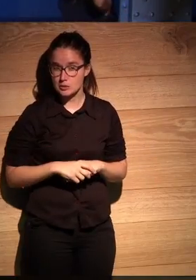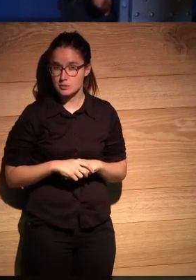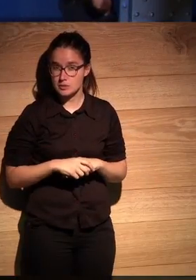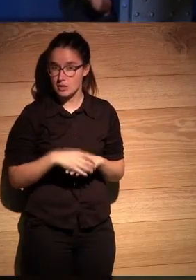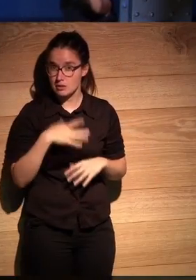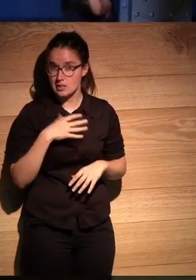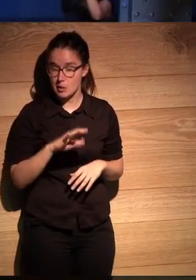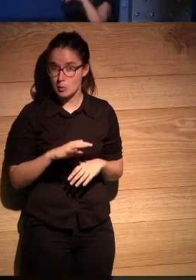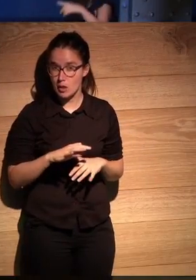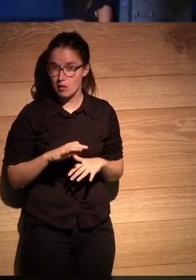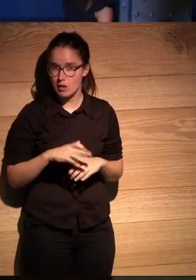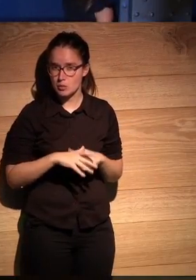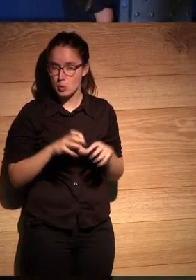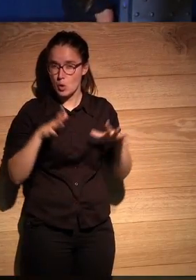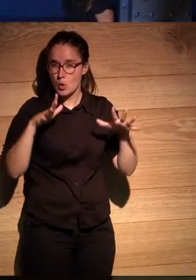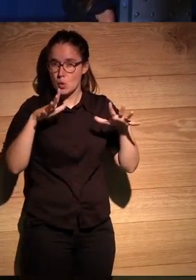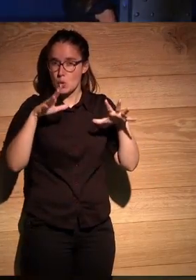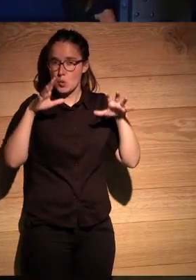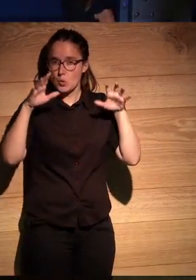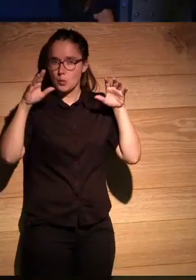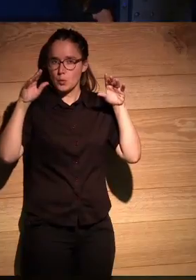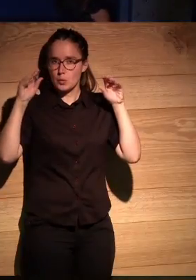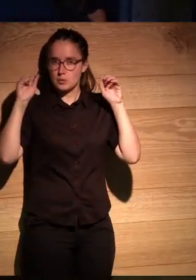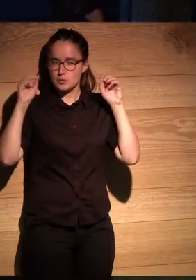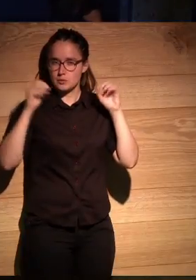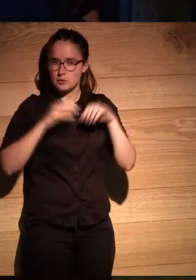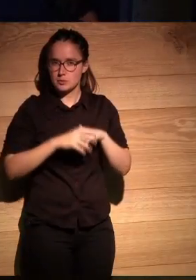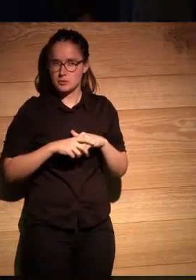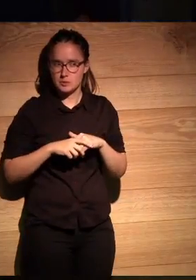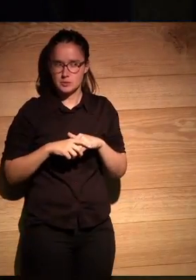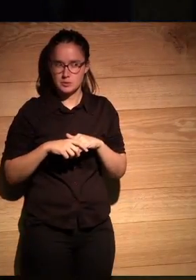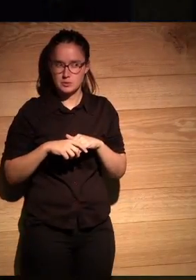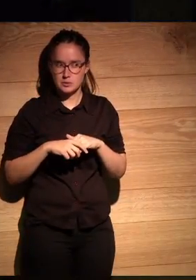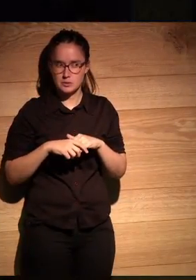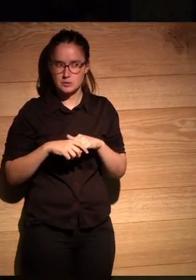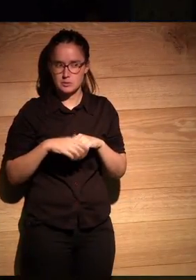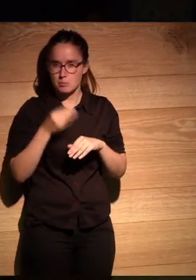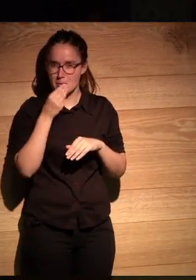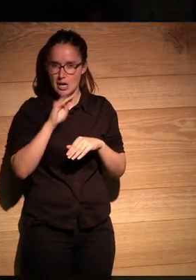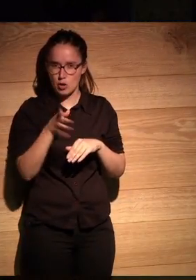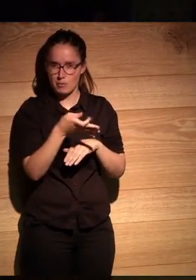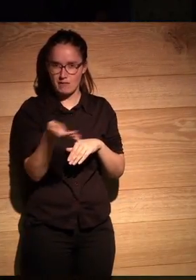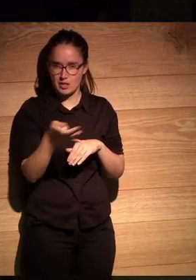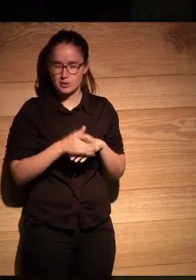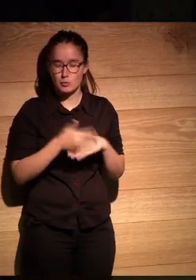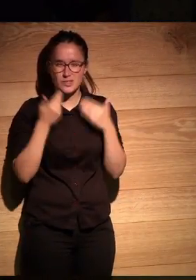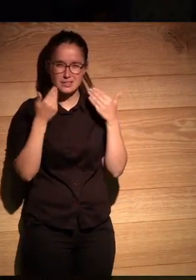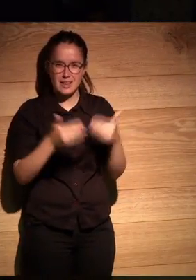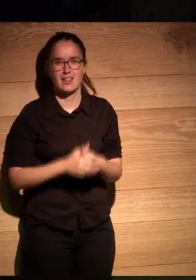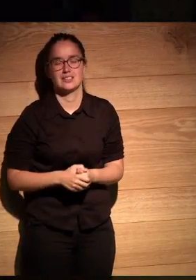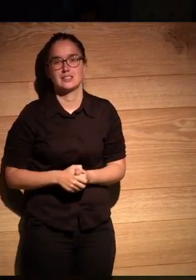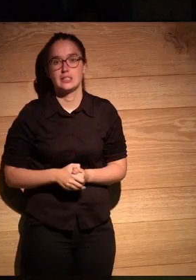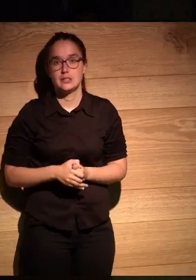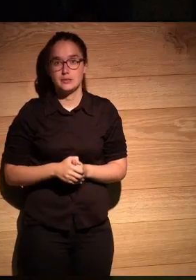estas de aquí que están un poco fuertes ¿me veis ahí dentro? ahí mejor perfecto muchas gracias